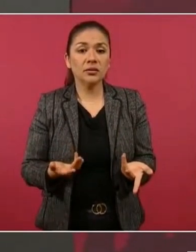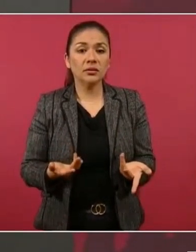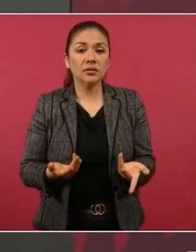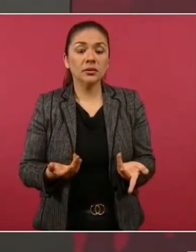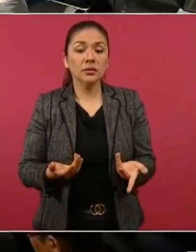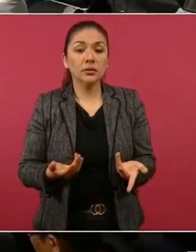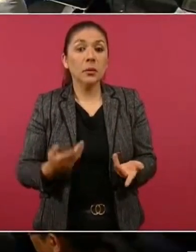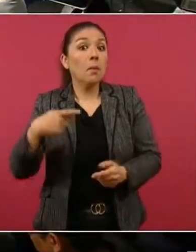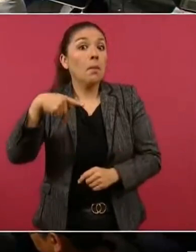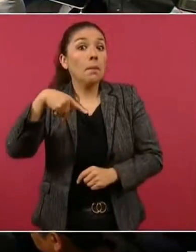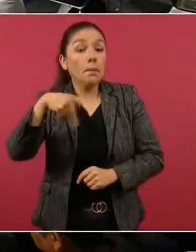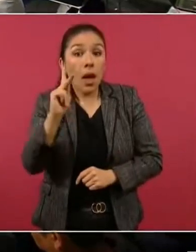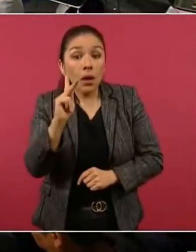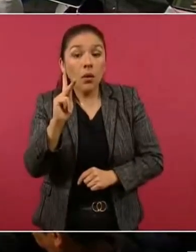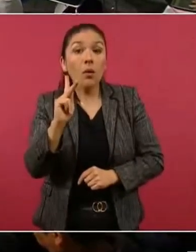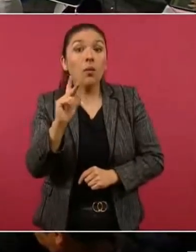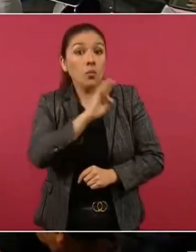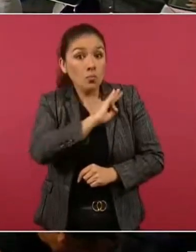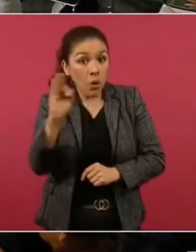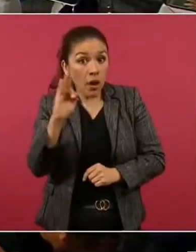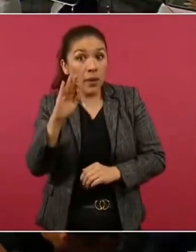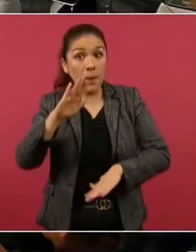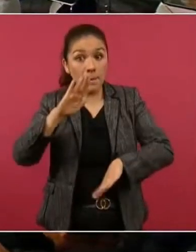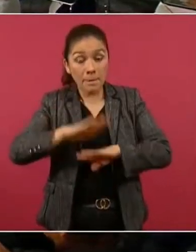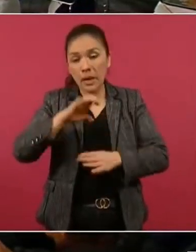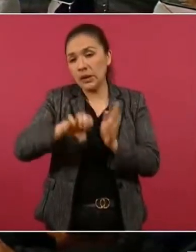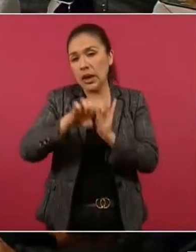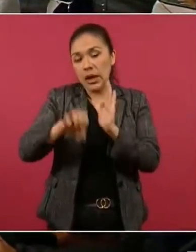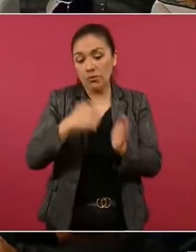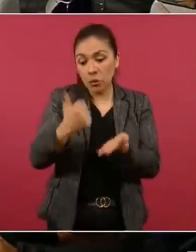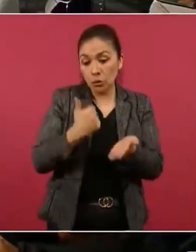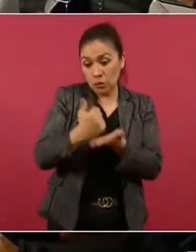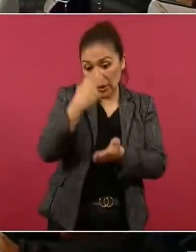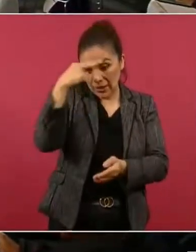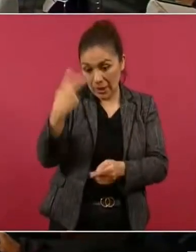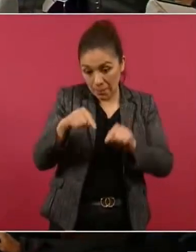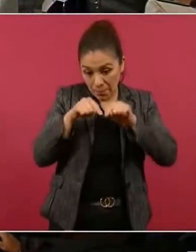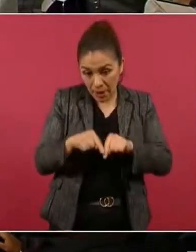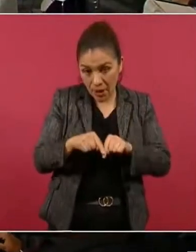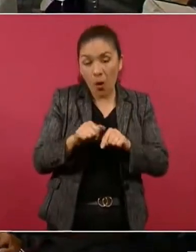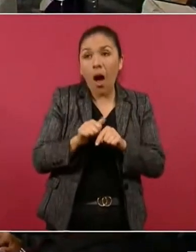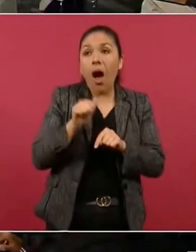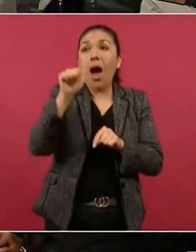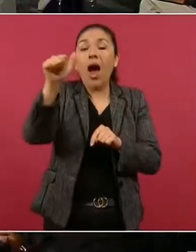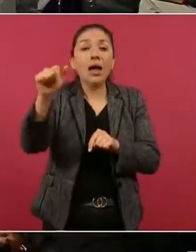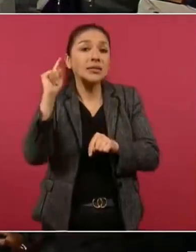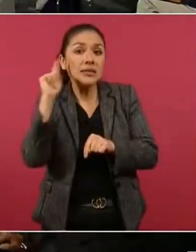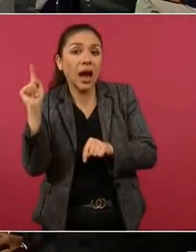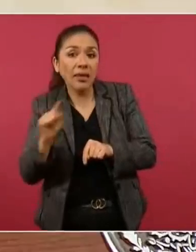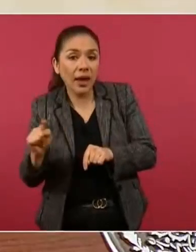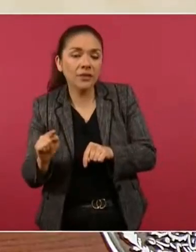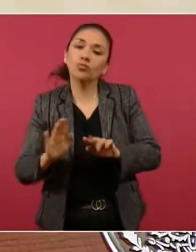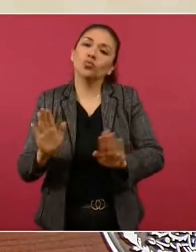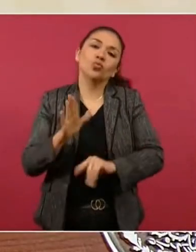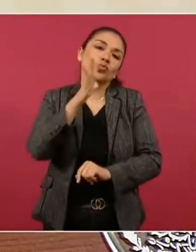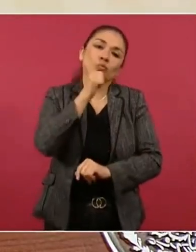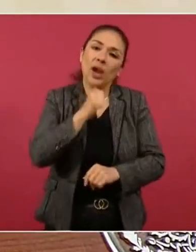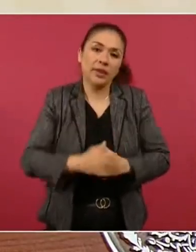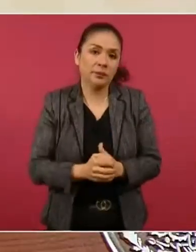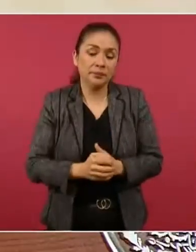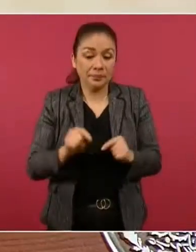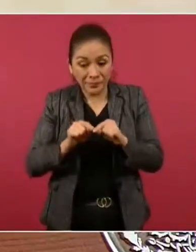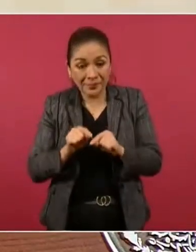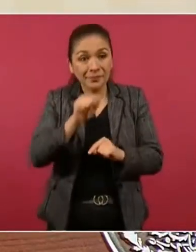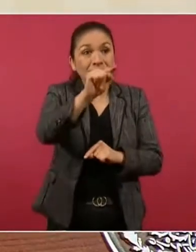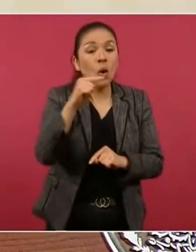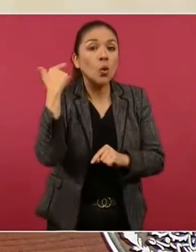Pero no se puede ir de la Ciudad de México a Zacatecas, ni